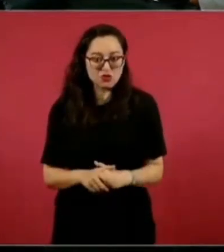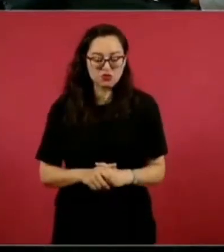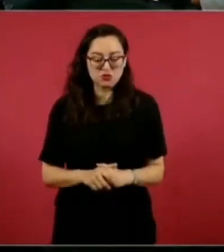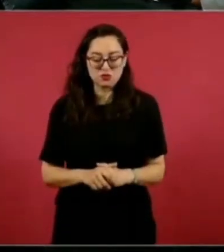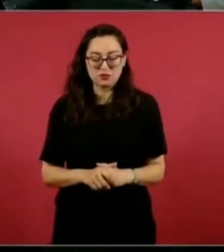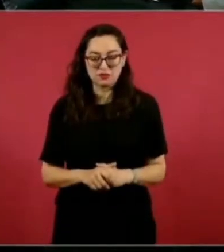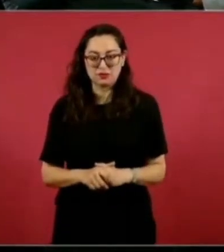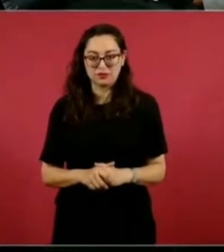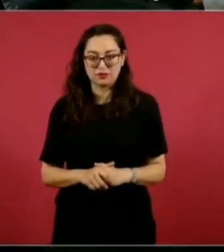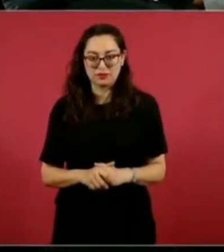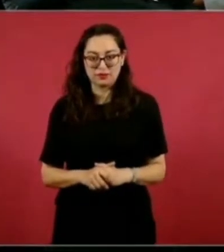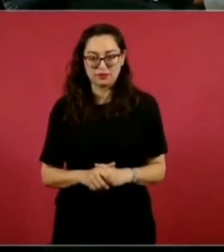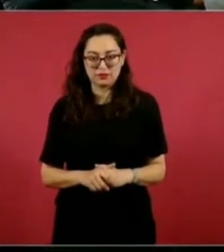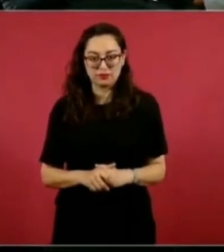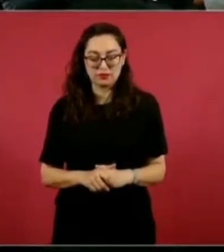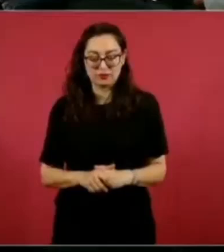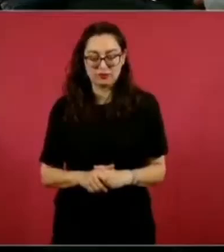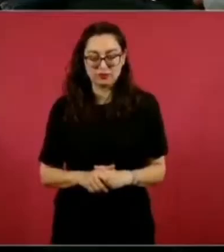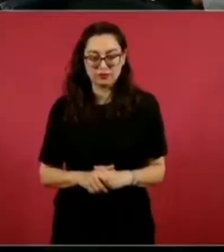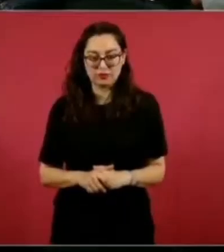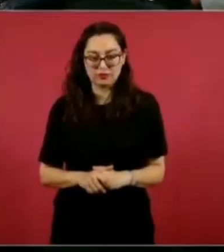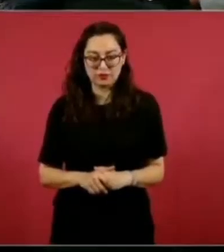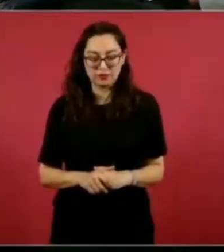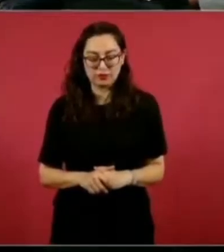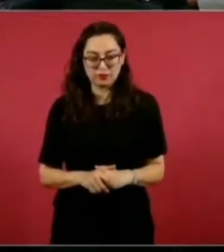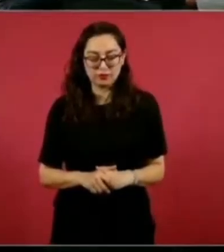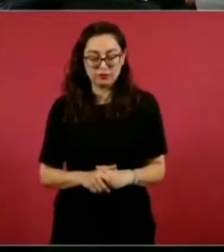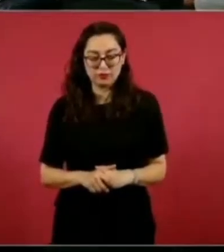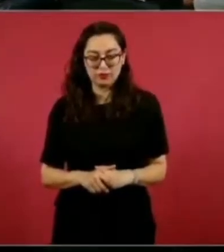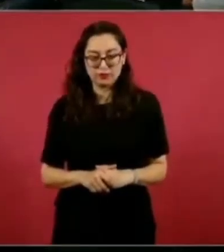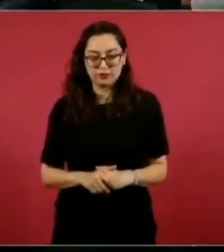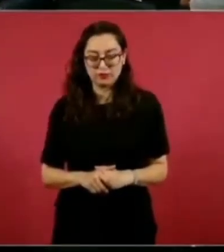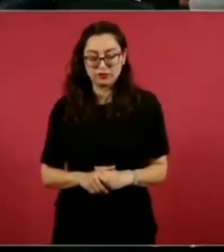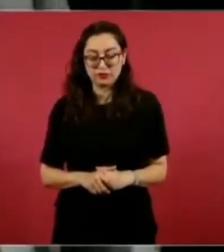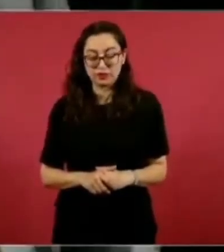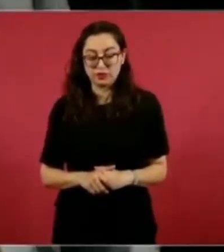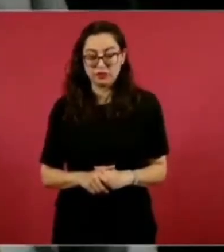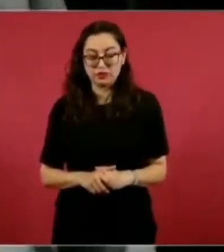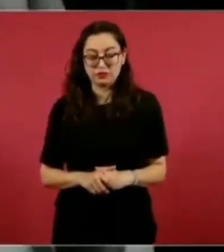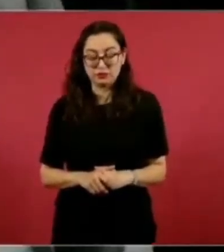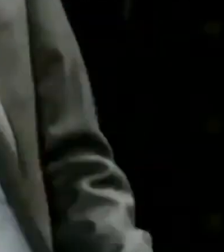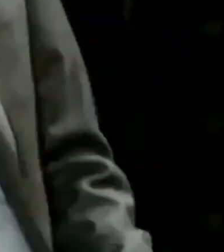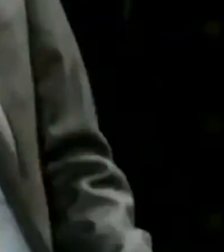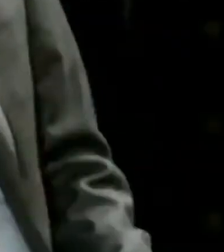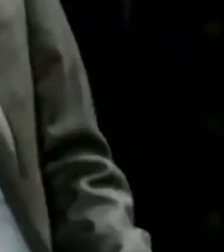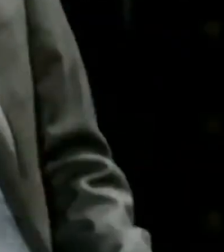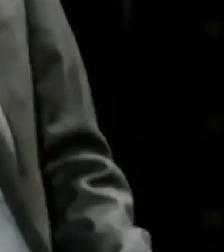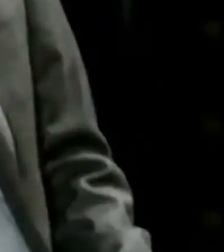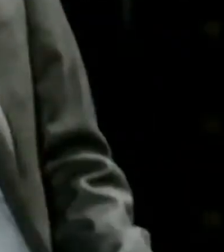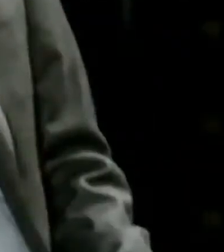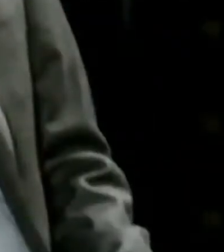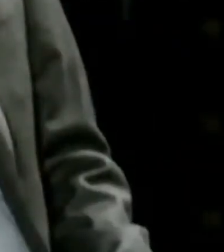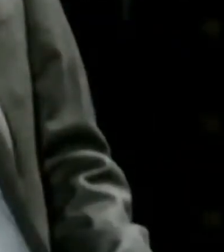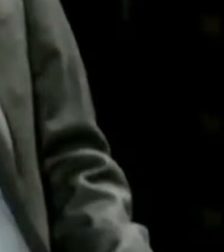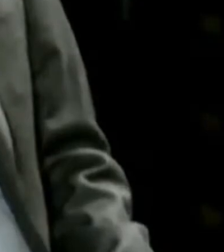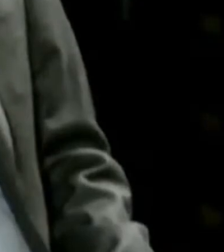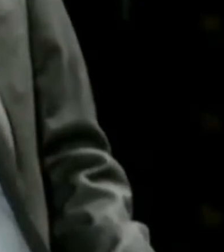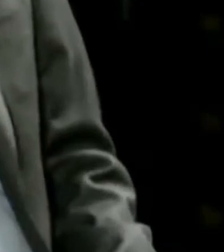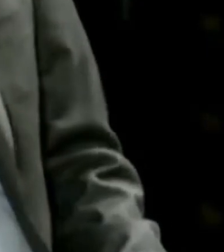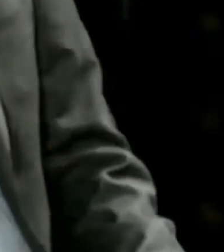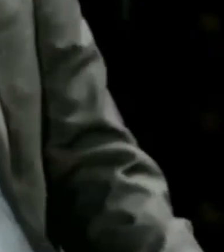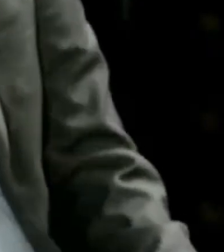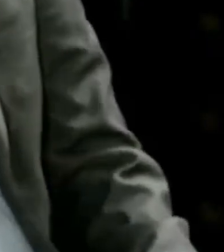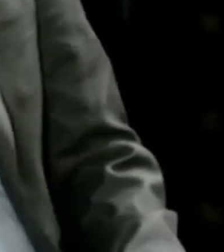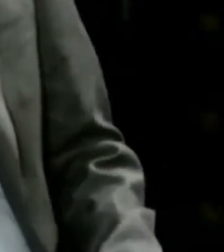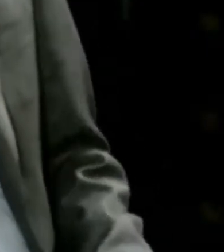¿De zampada? ¿Por qué sale con una fotografía como con una venda o una gasa? ¿Tienen el reporte de su estado?